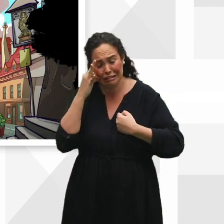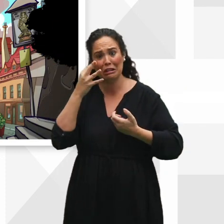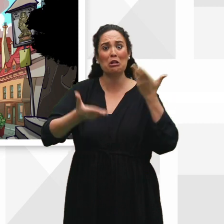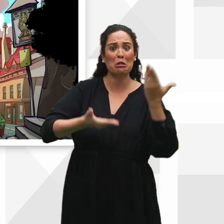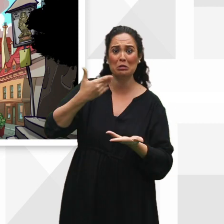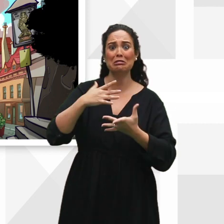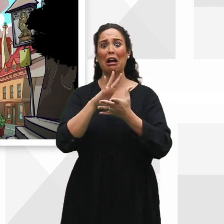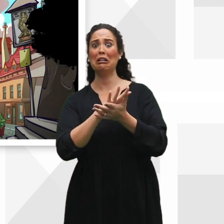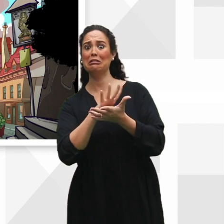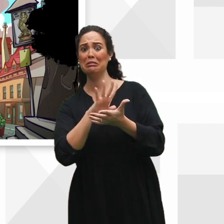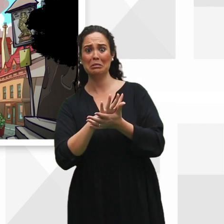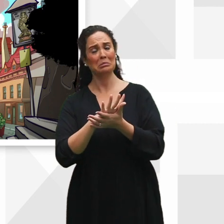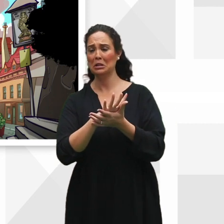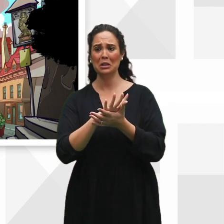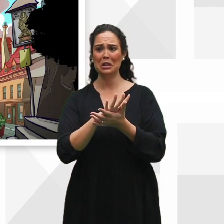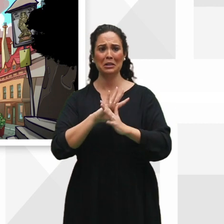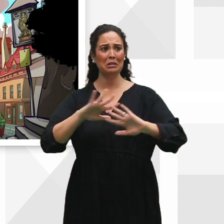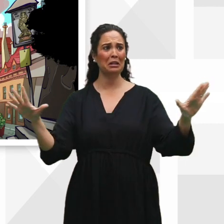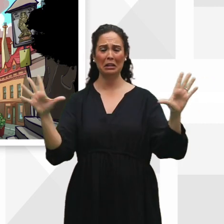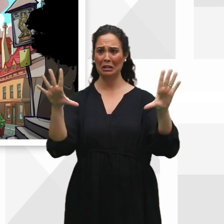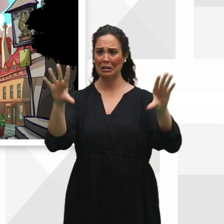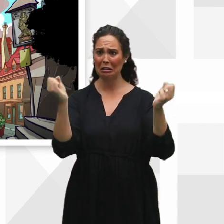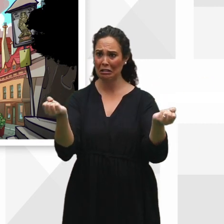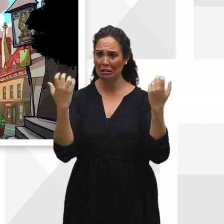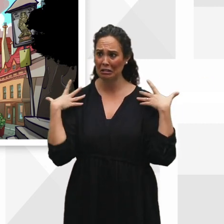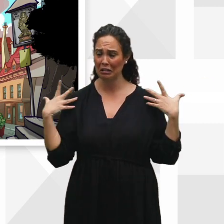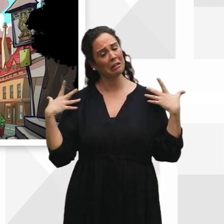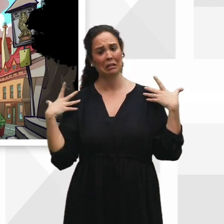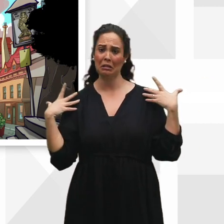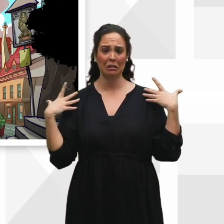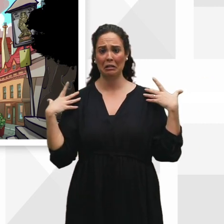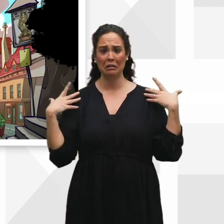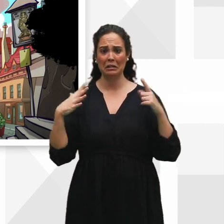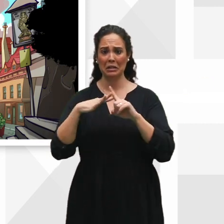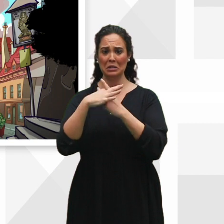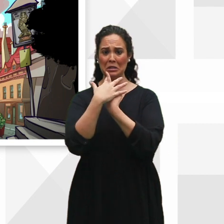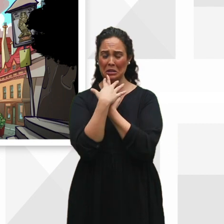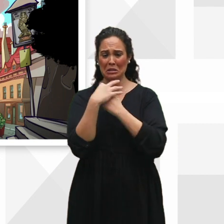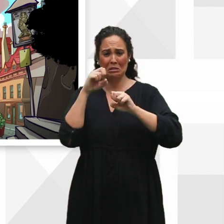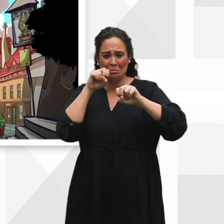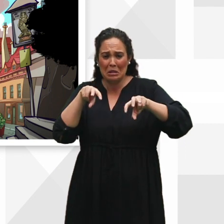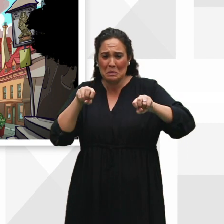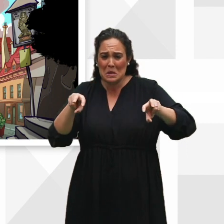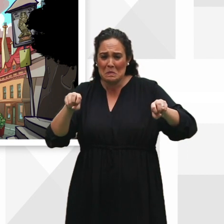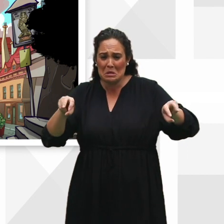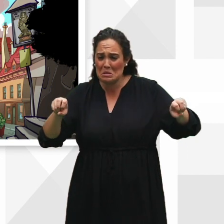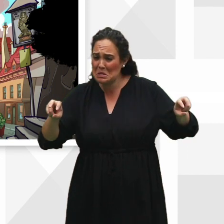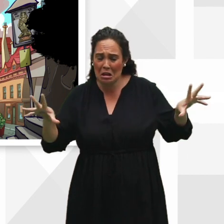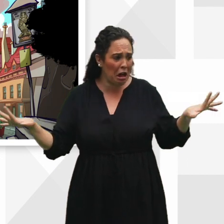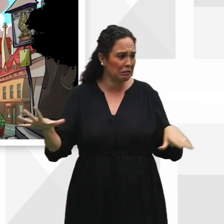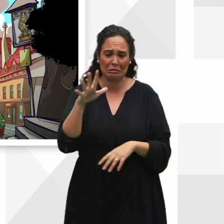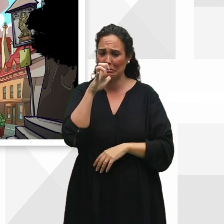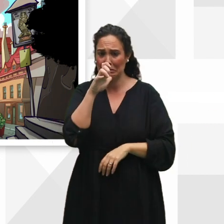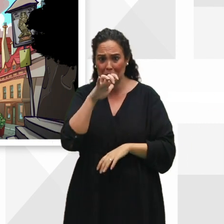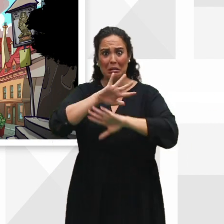Nadie entendía lo que estaba ocurriendo. El caso era terrible. Y en un momento, todos los habitantes y